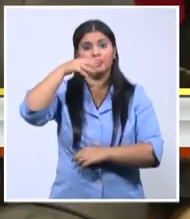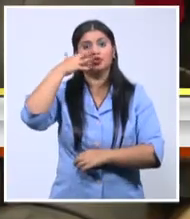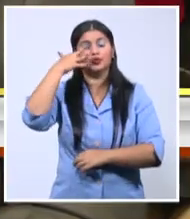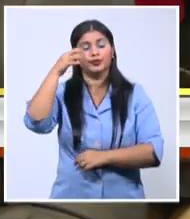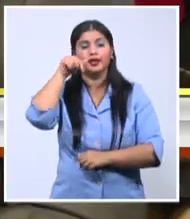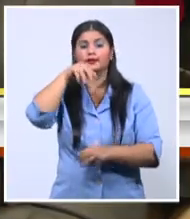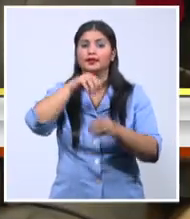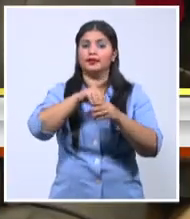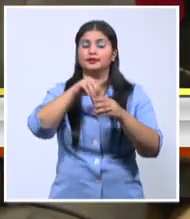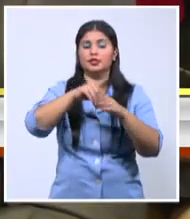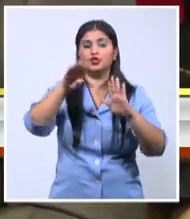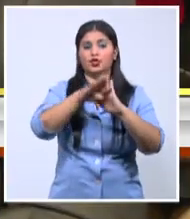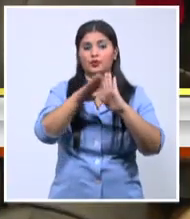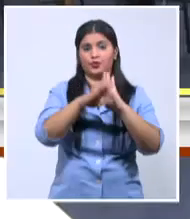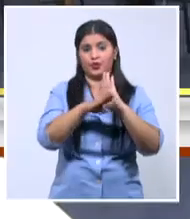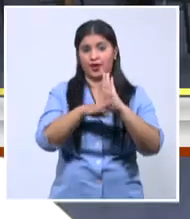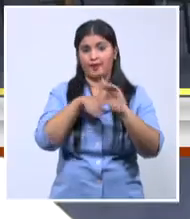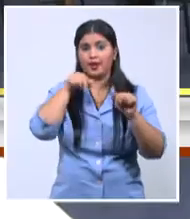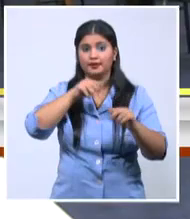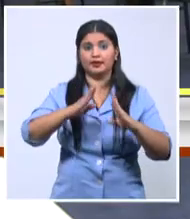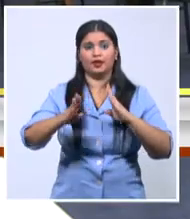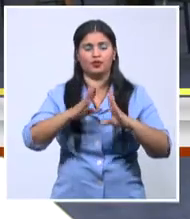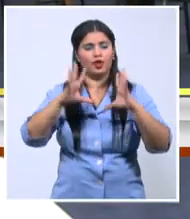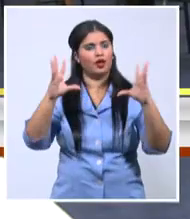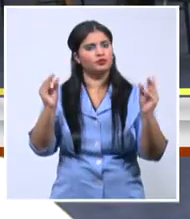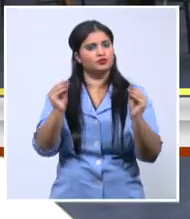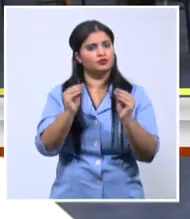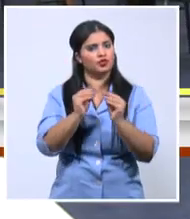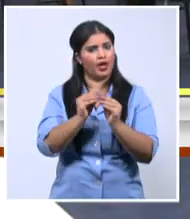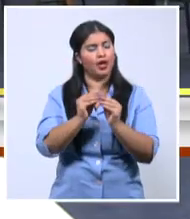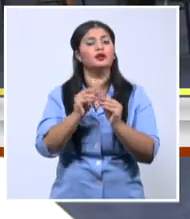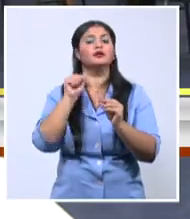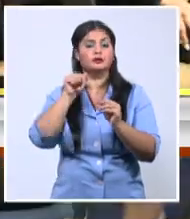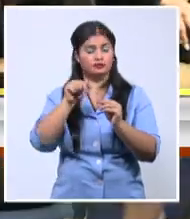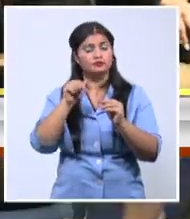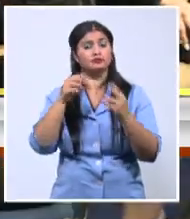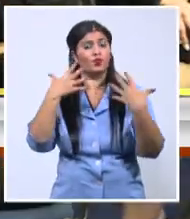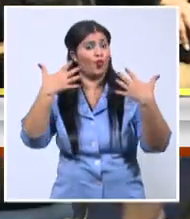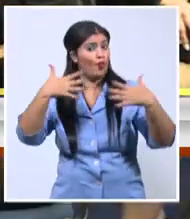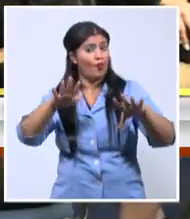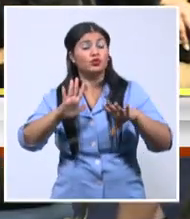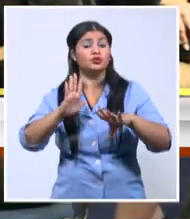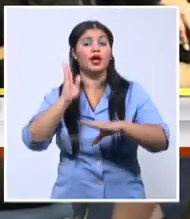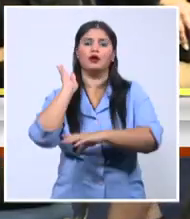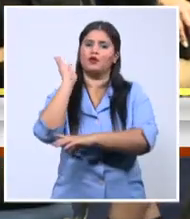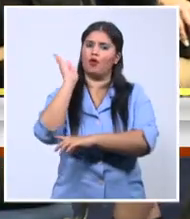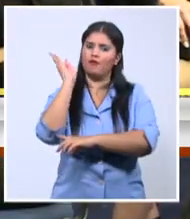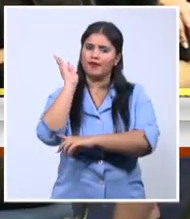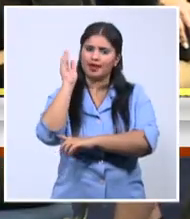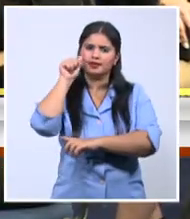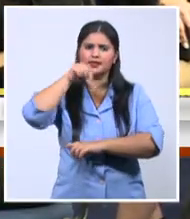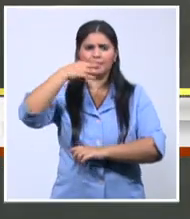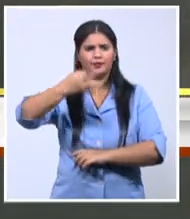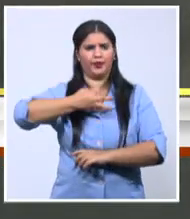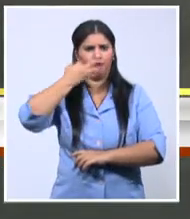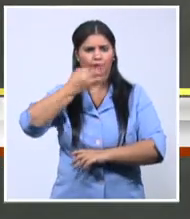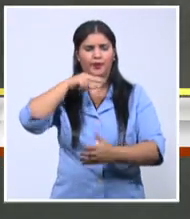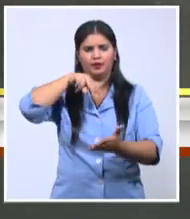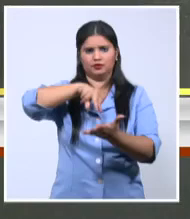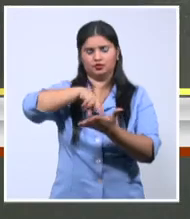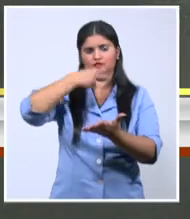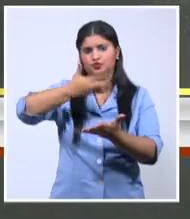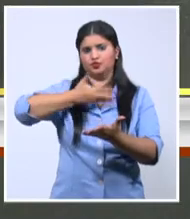científico de la jornada que contó con numerosas ponencias, paneles y debates que enriquecieron los